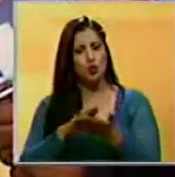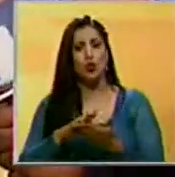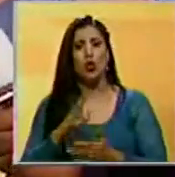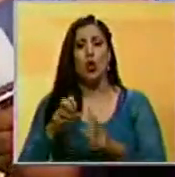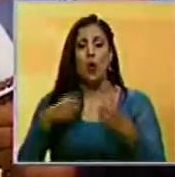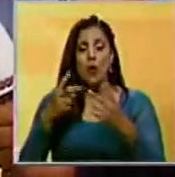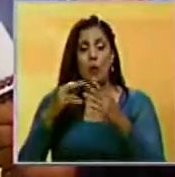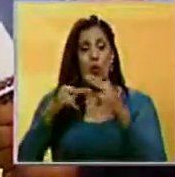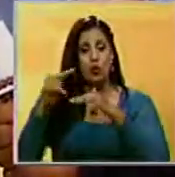reconstrucción nacional.